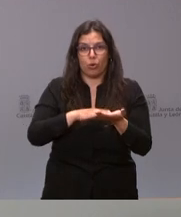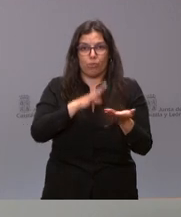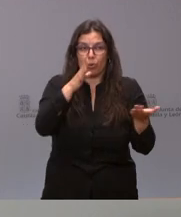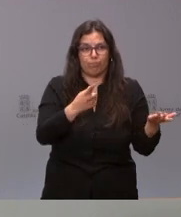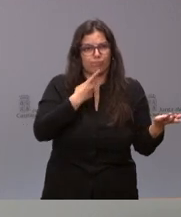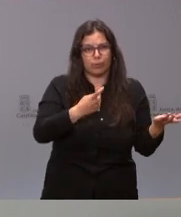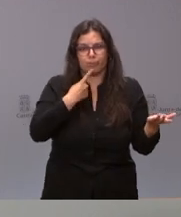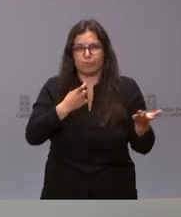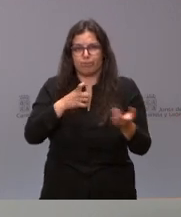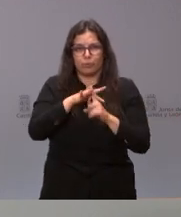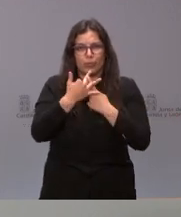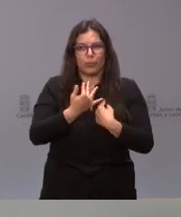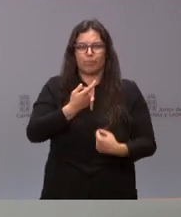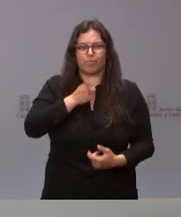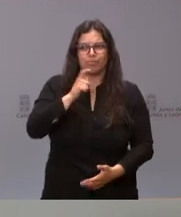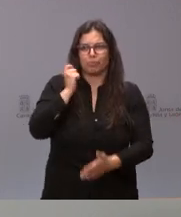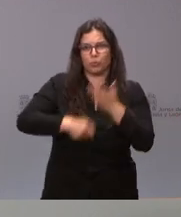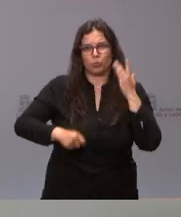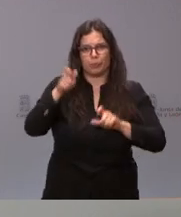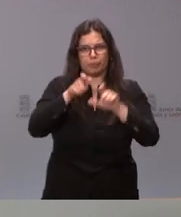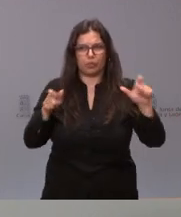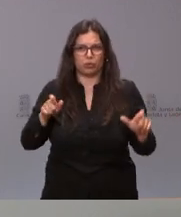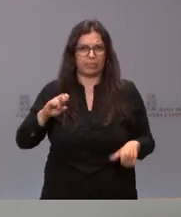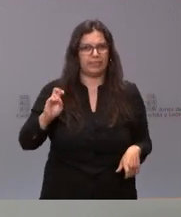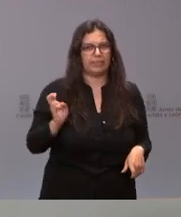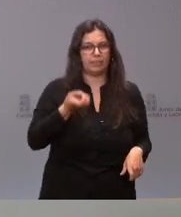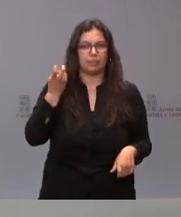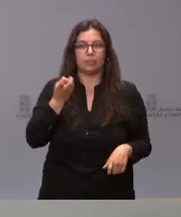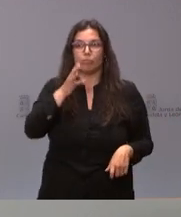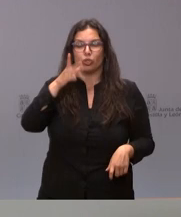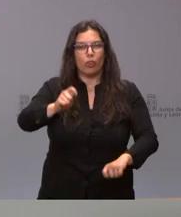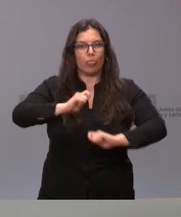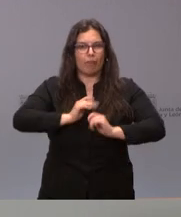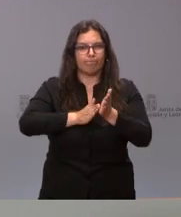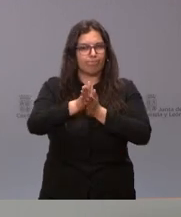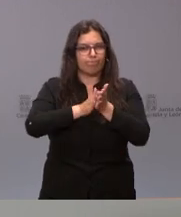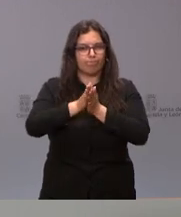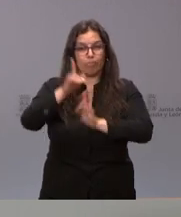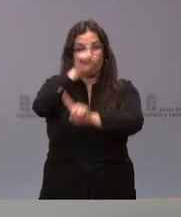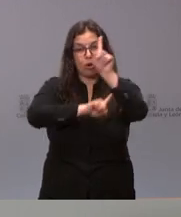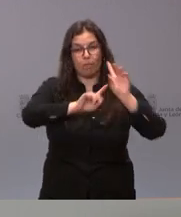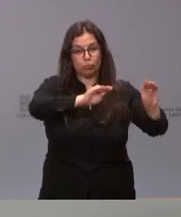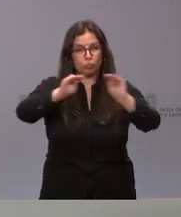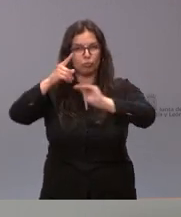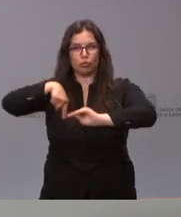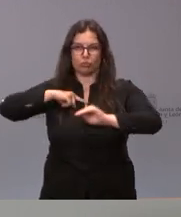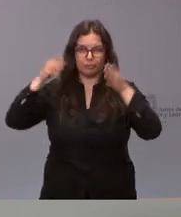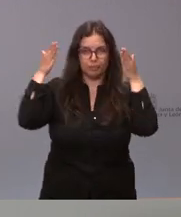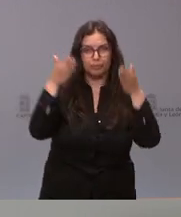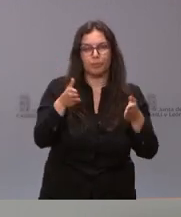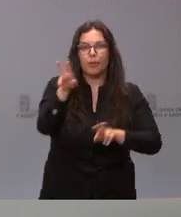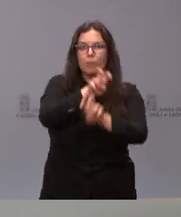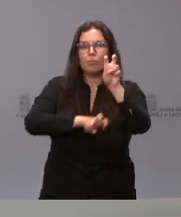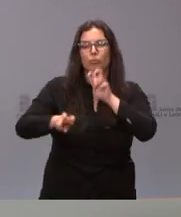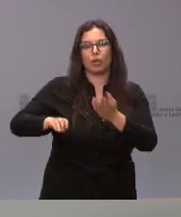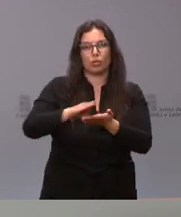dificultades que están atravesando muchas personas de esta tierra. Esto es lo que nos mueve, centrados en los problemas de la gente de Castilla y León y en la búsqueda